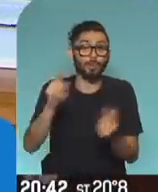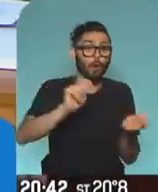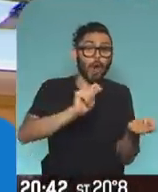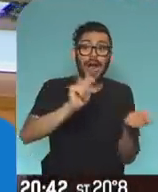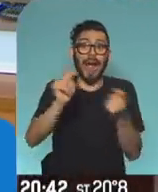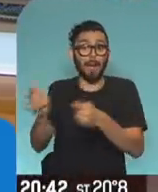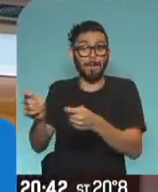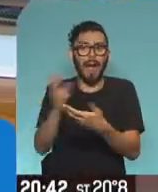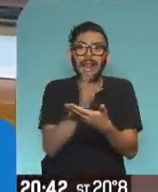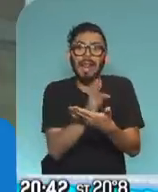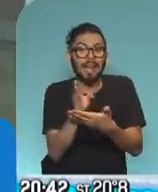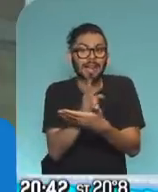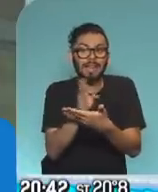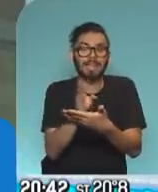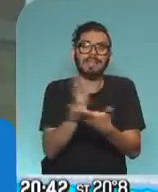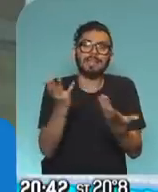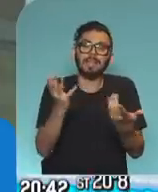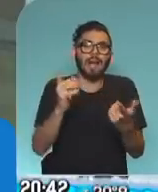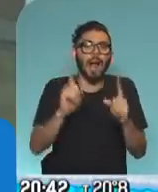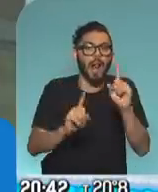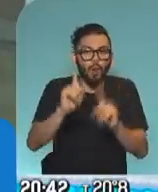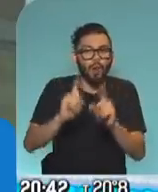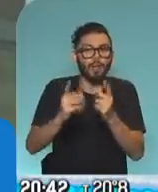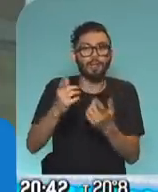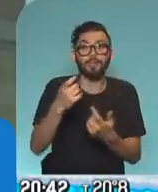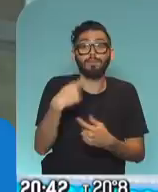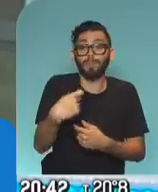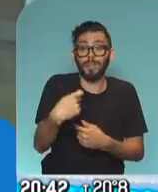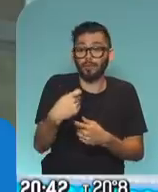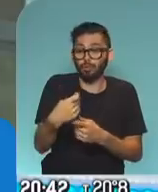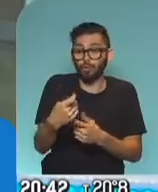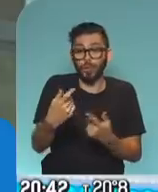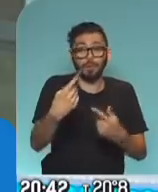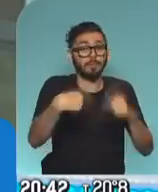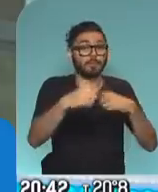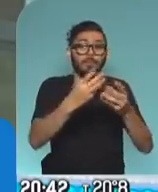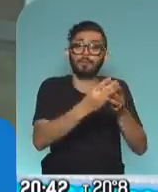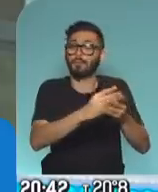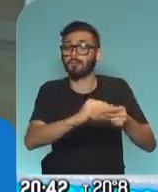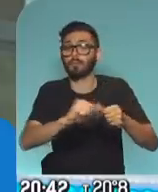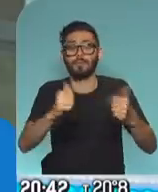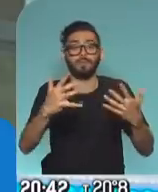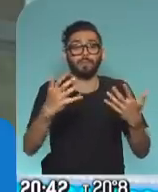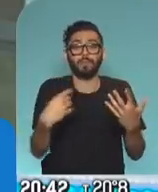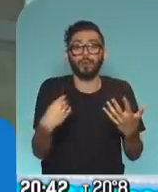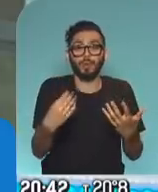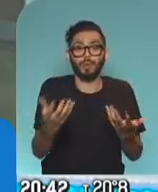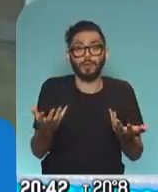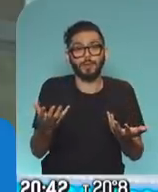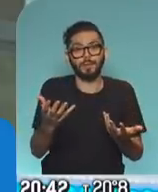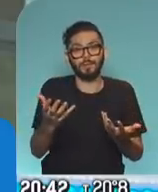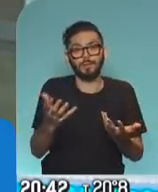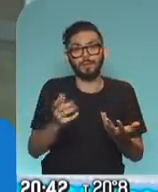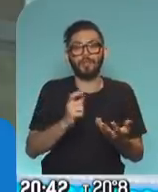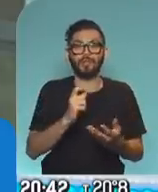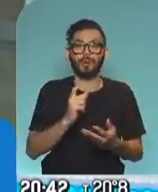hizo, en el medio sí ocurrió que hubieron algunas pensiones que quedaron tal vez en algún lugar, porque esto se hizo de manera, para no